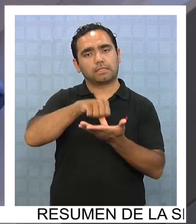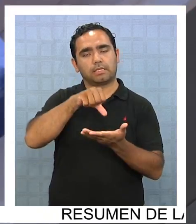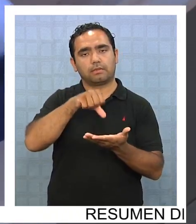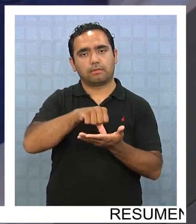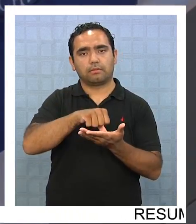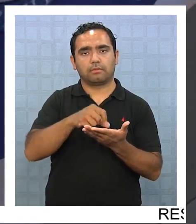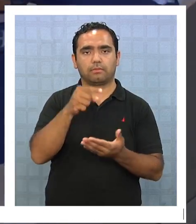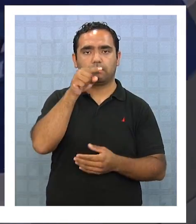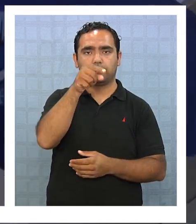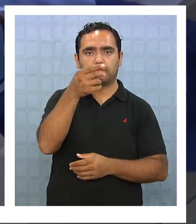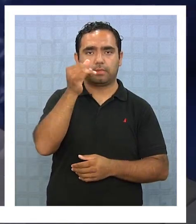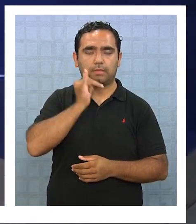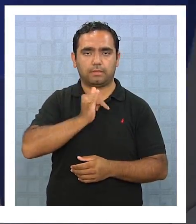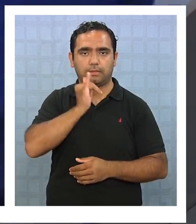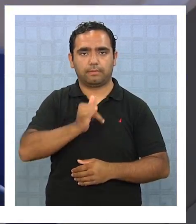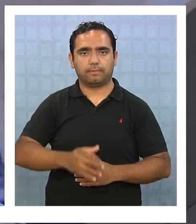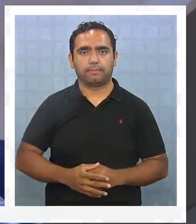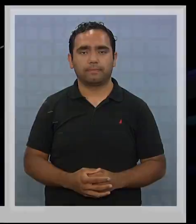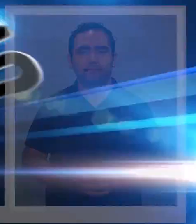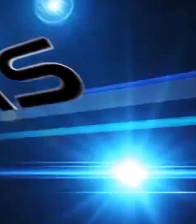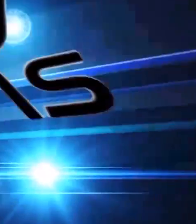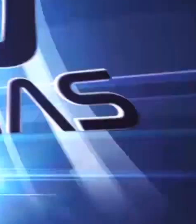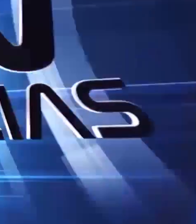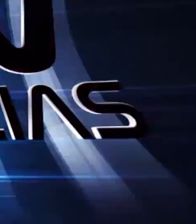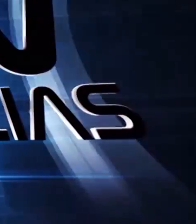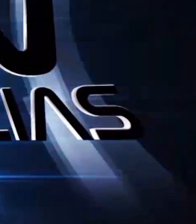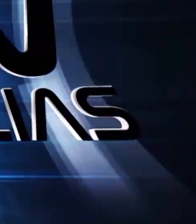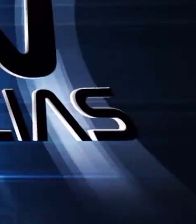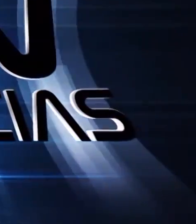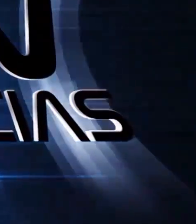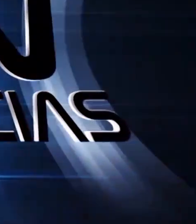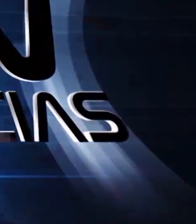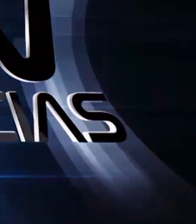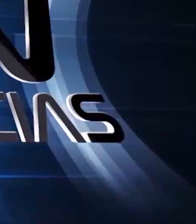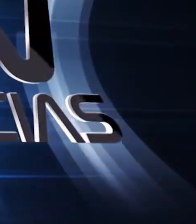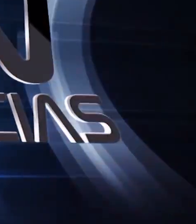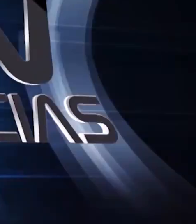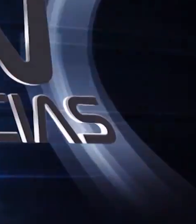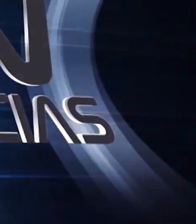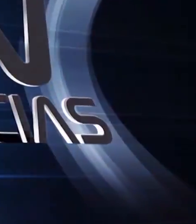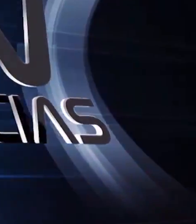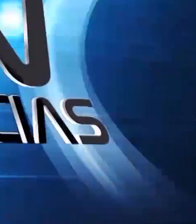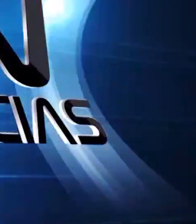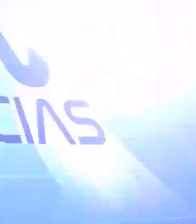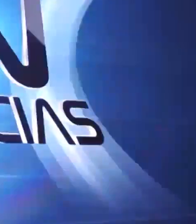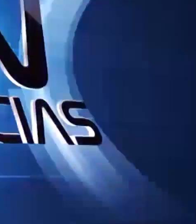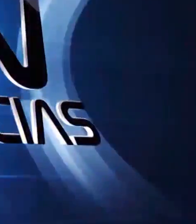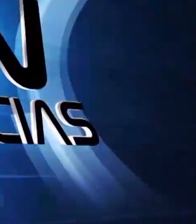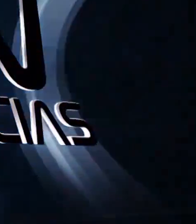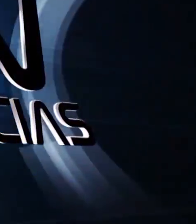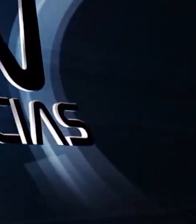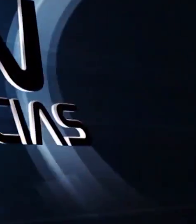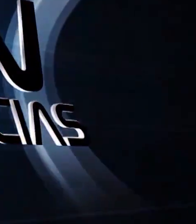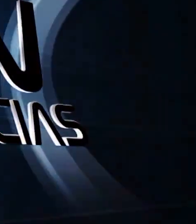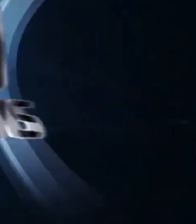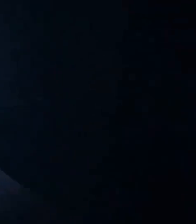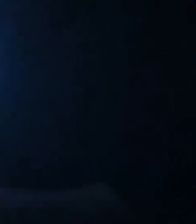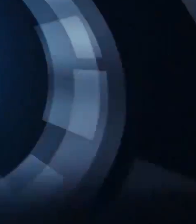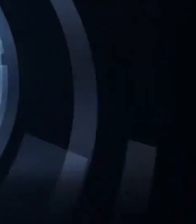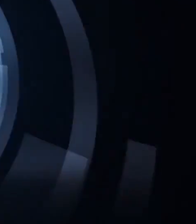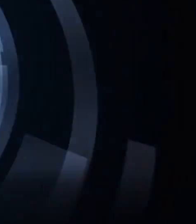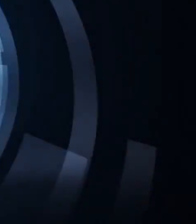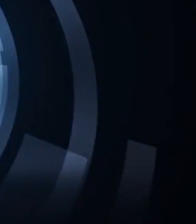Gracias por ver el video.